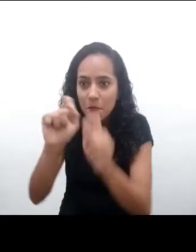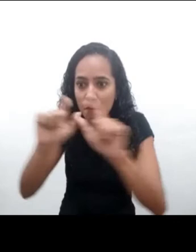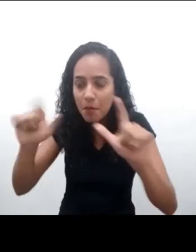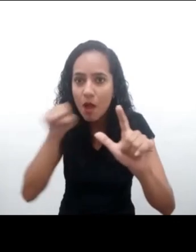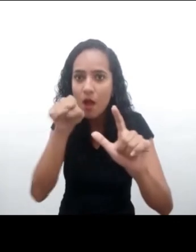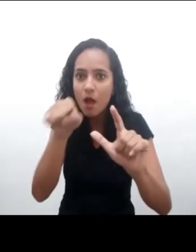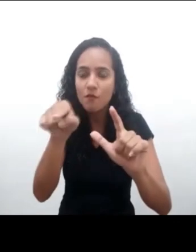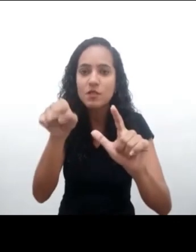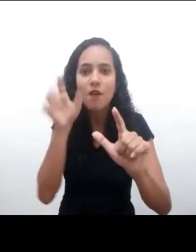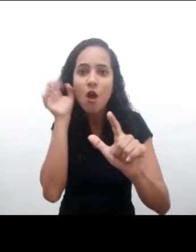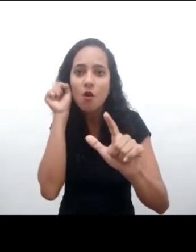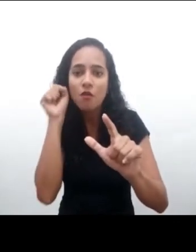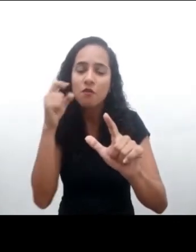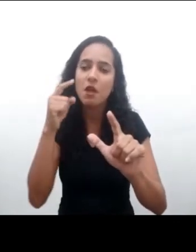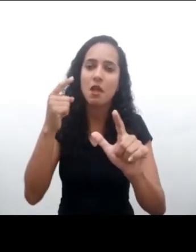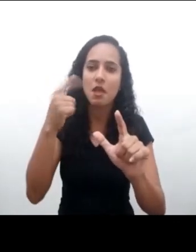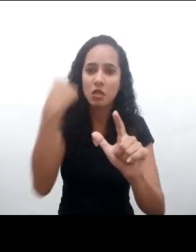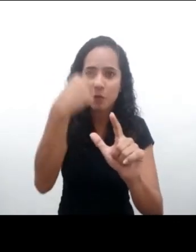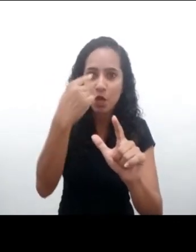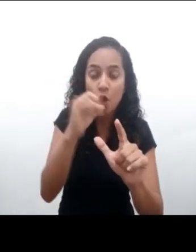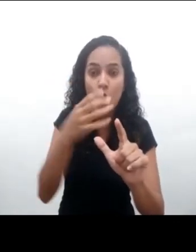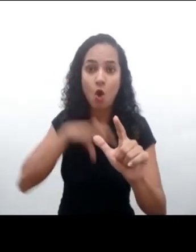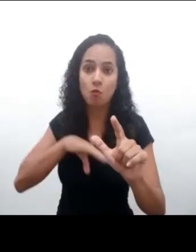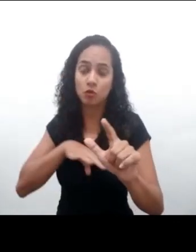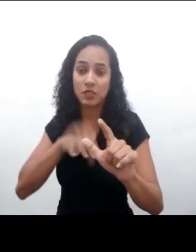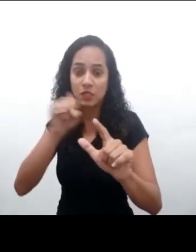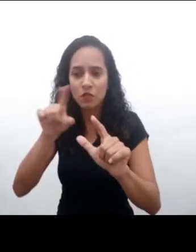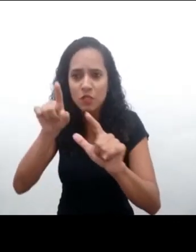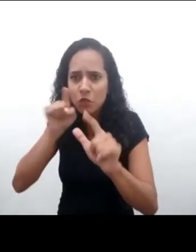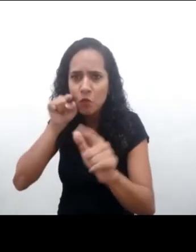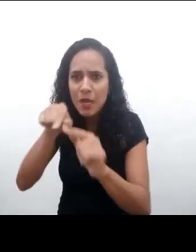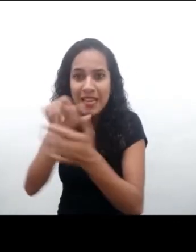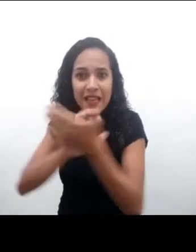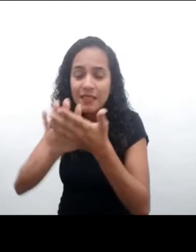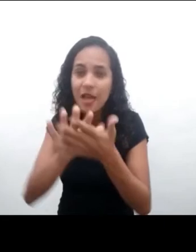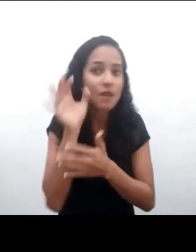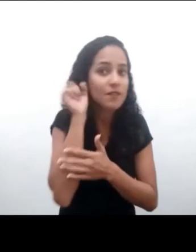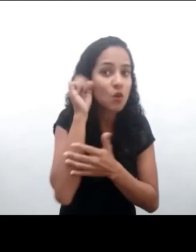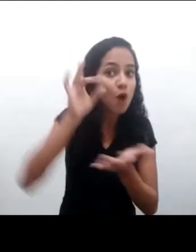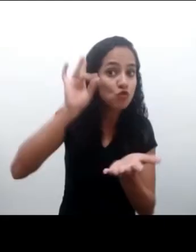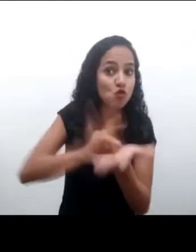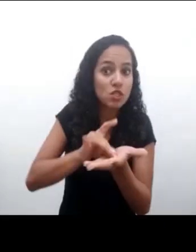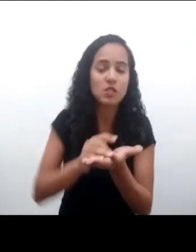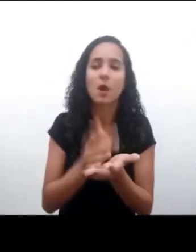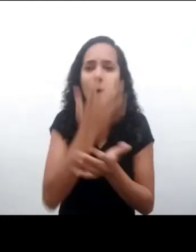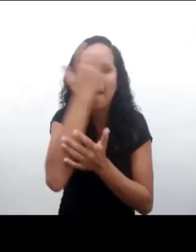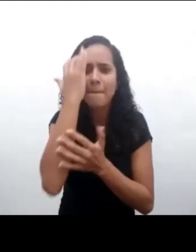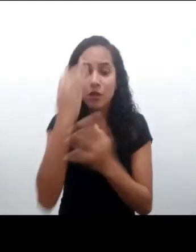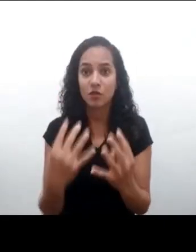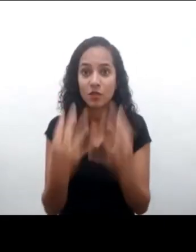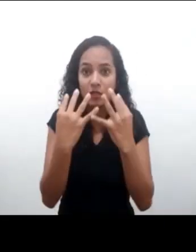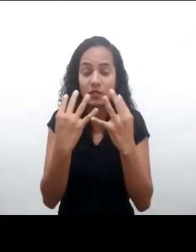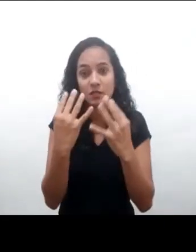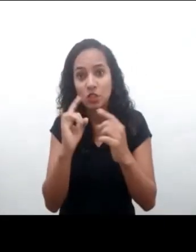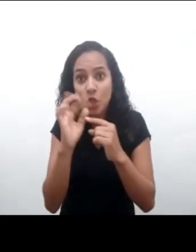globo terráqueo aquí abajo en el Zoom. Si no activa ninguno de los idiomas, va a escuchar el audio original. Y